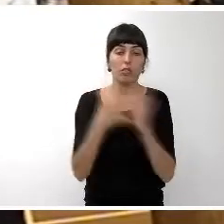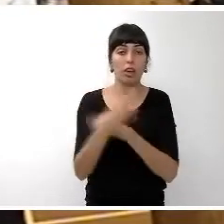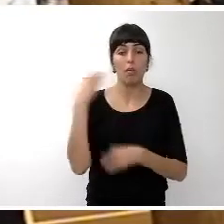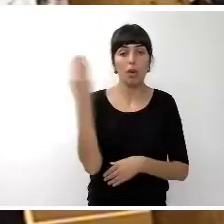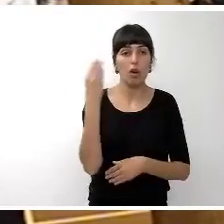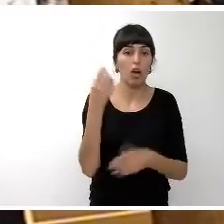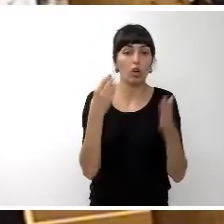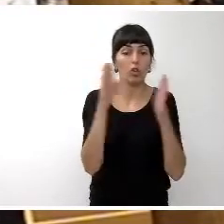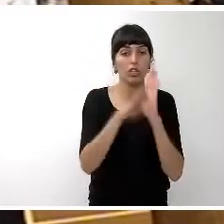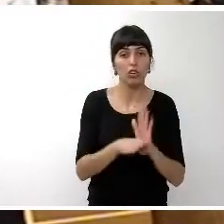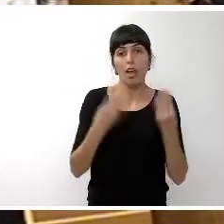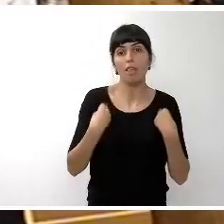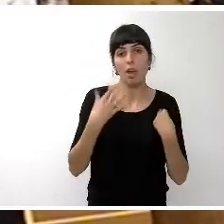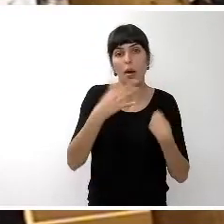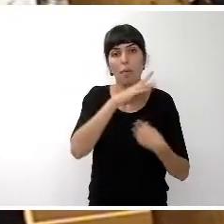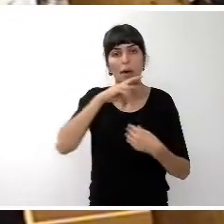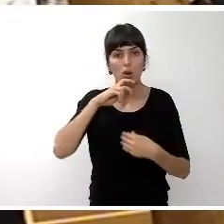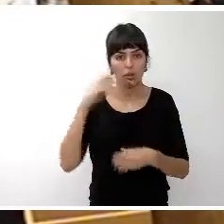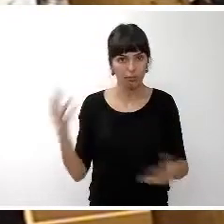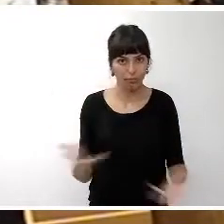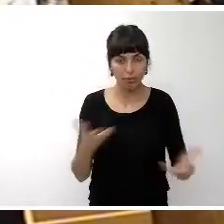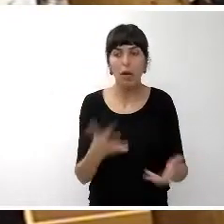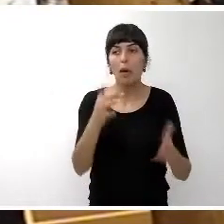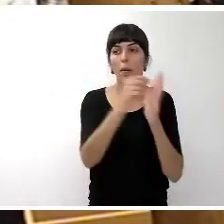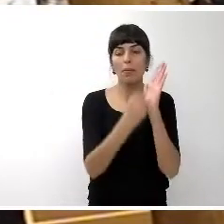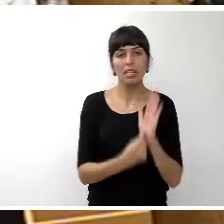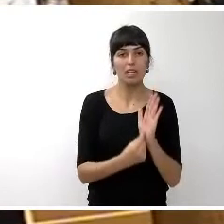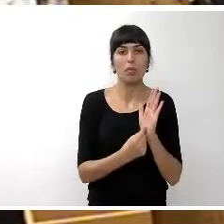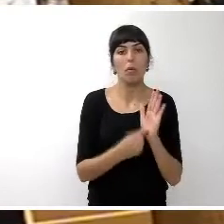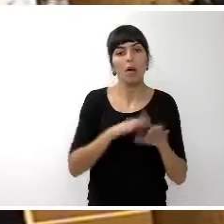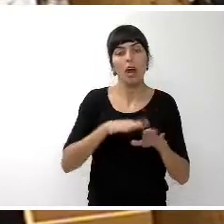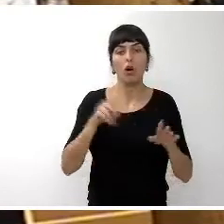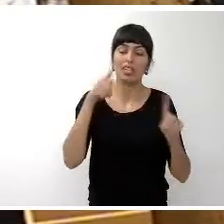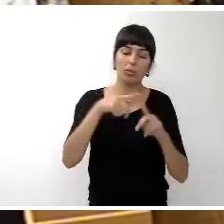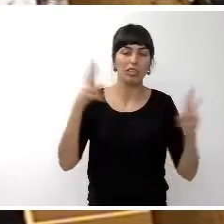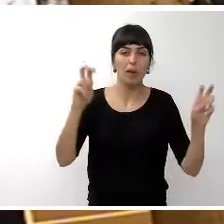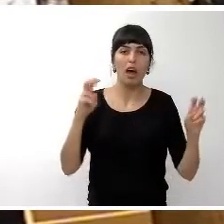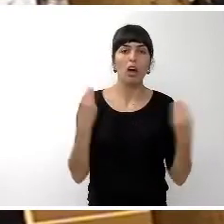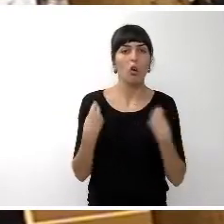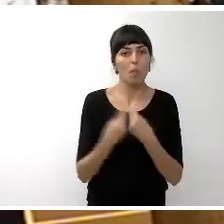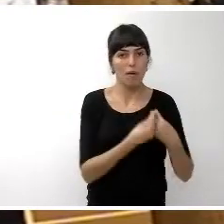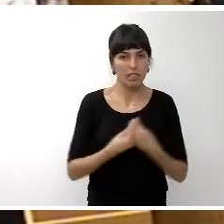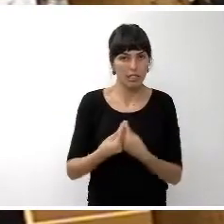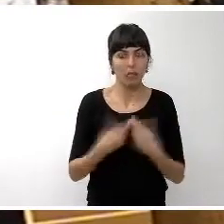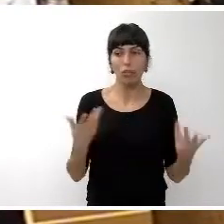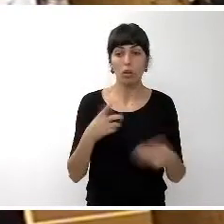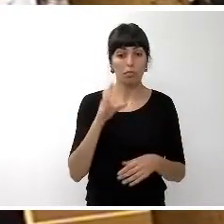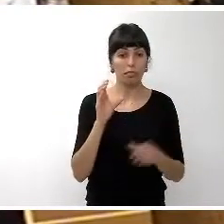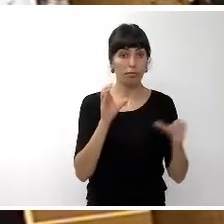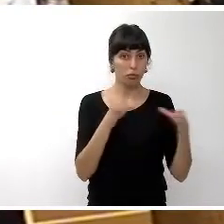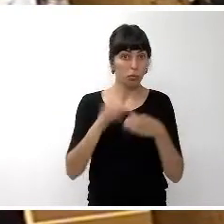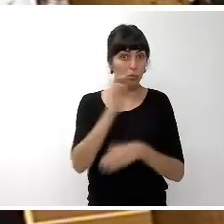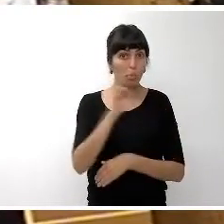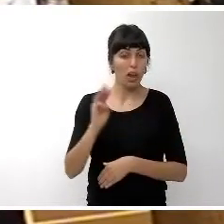valores y principios que presiden la convivencia en la comunidad internacional. Desde el Partido Popular queremos felicitar a la